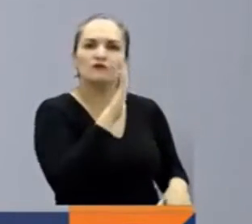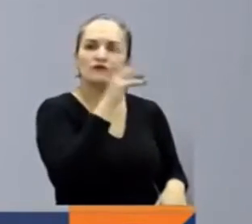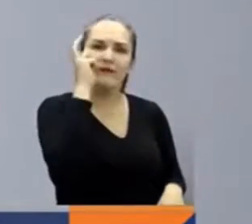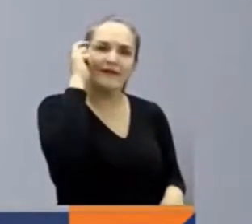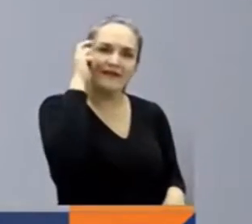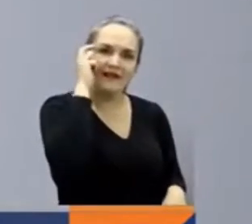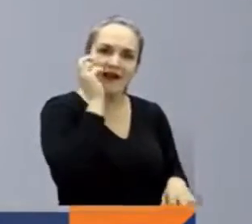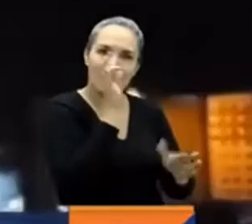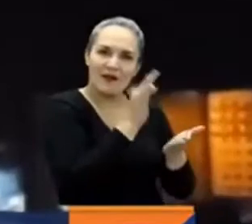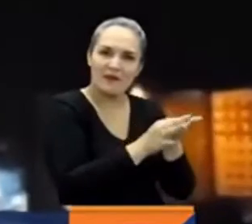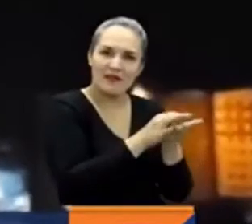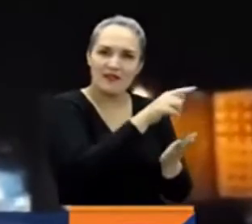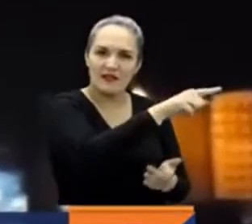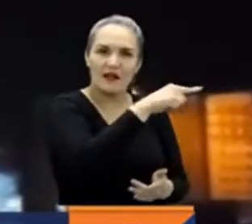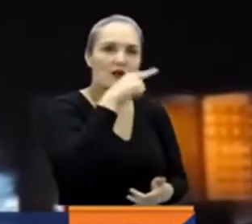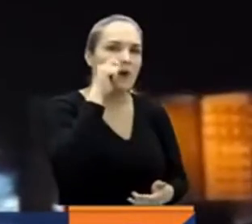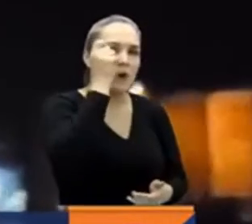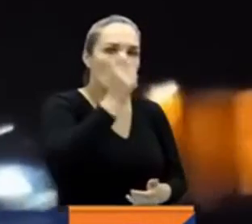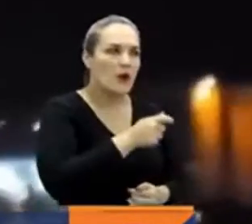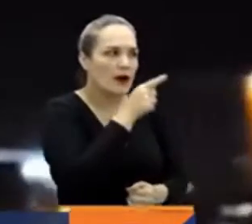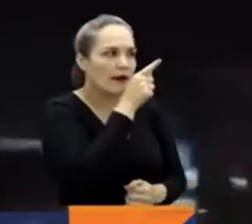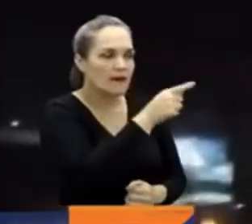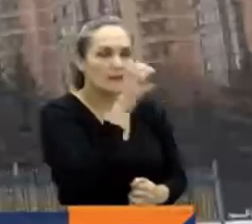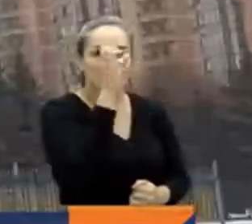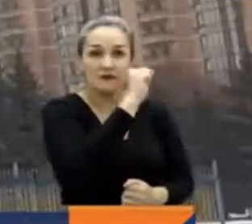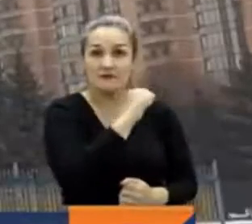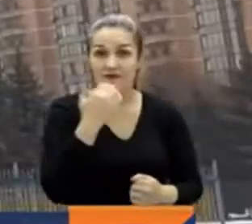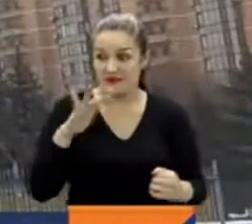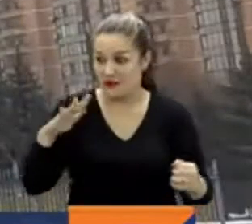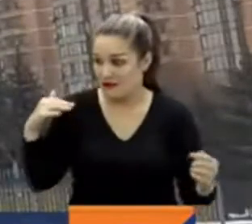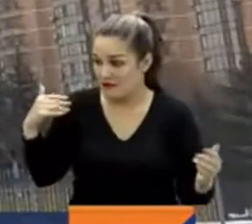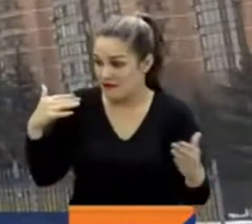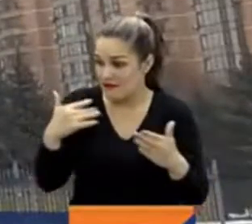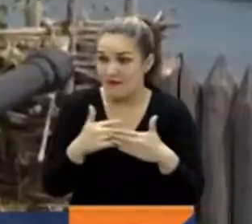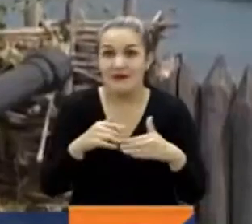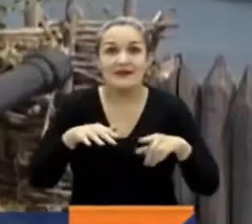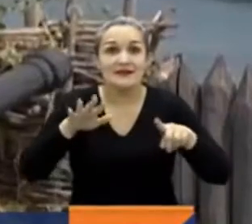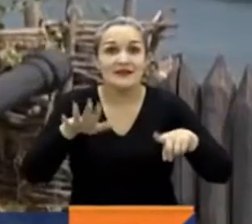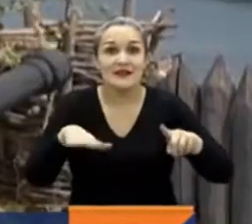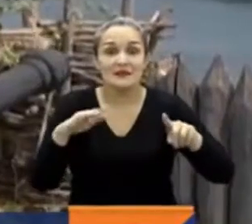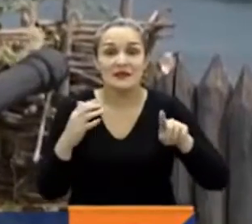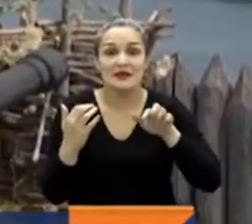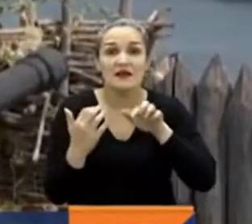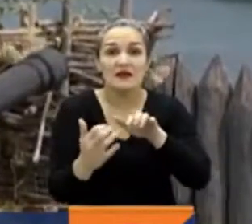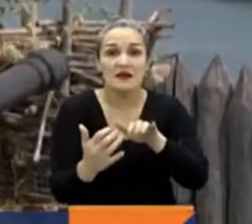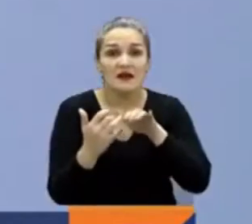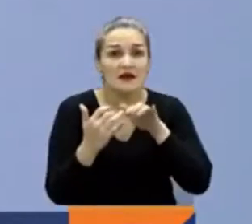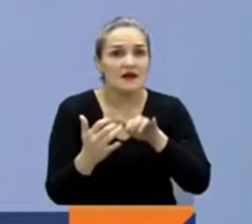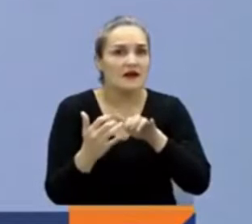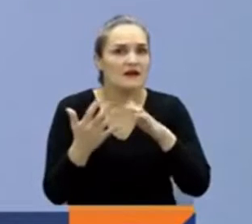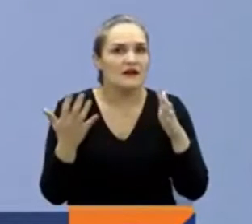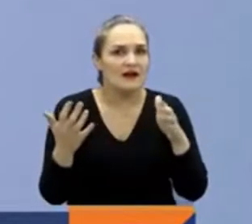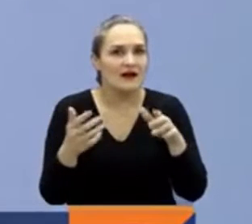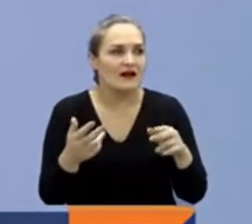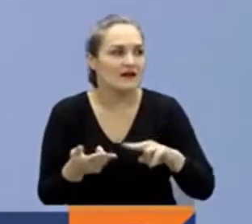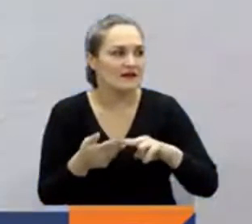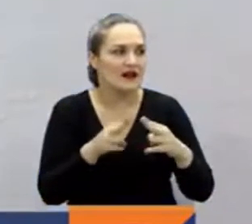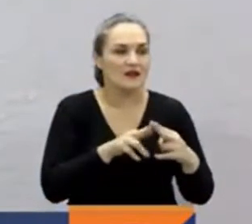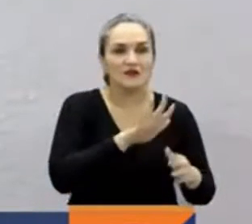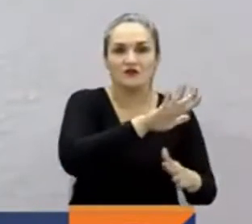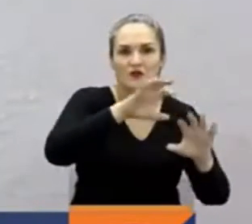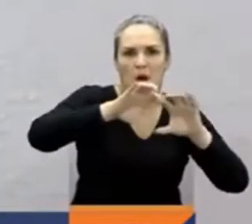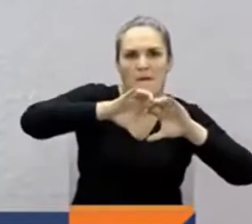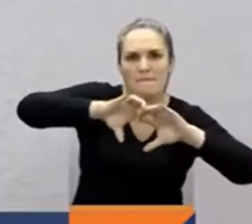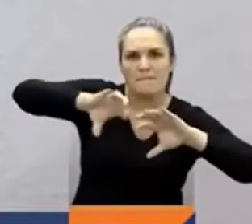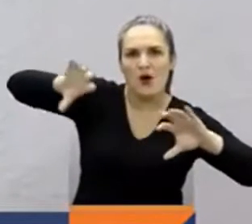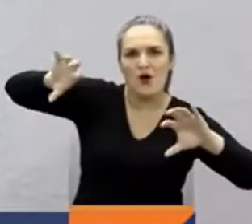Justamente la guerra en curso está a puertas de cumplir seis meses, coincidiendo con el aniversario de la independencia ucraniana de la Unión Soviética.